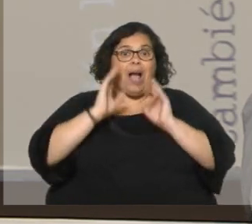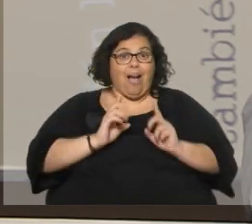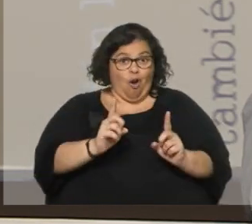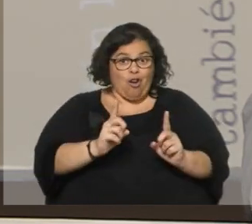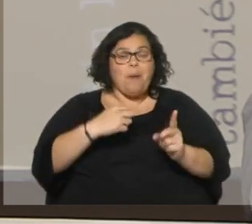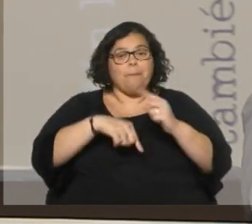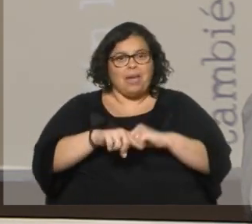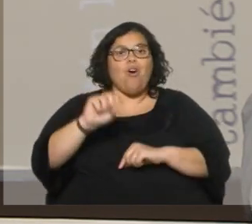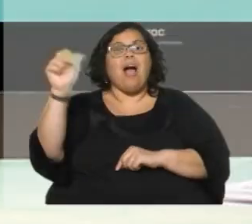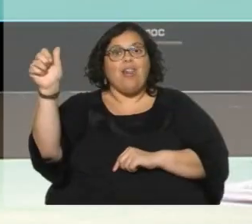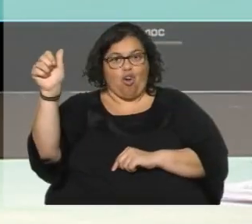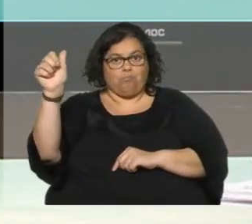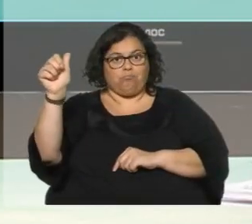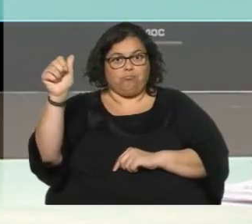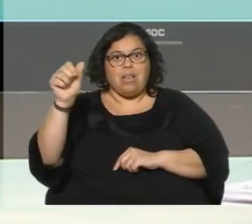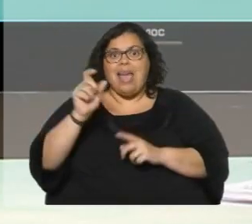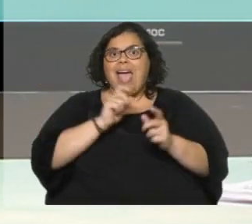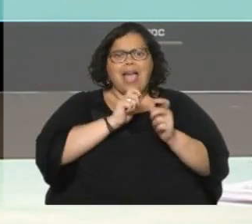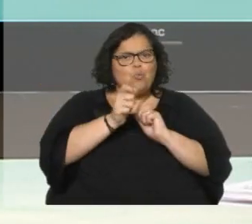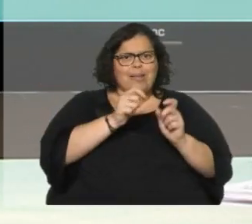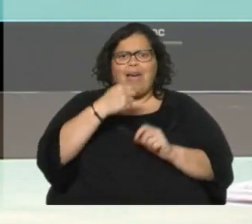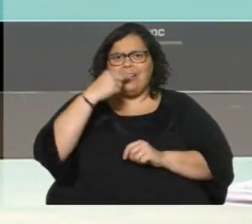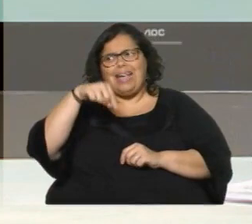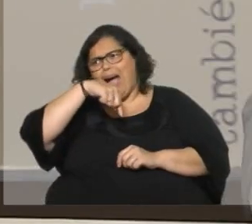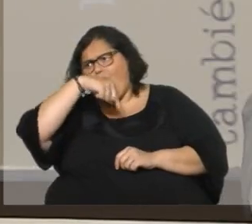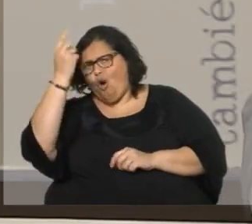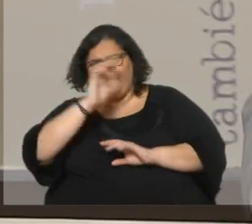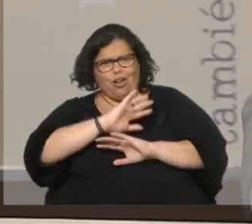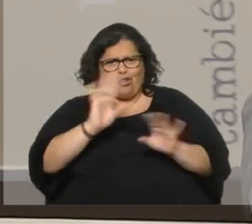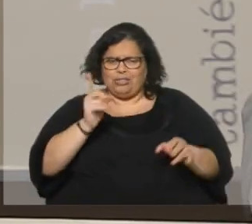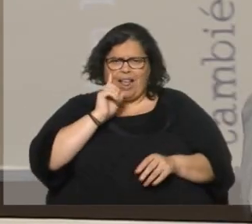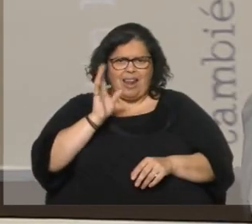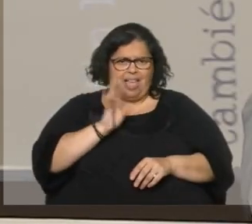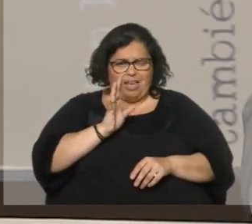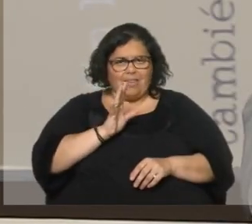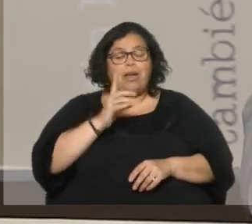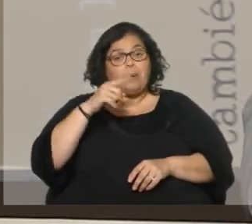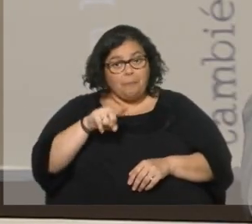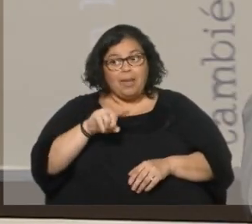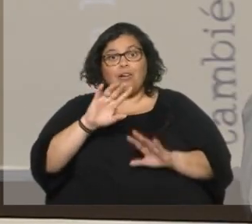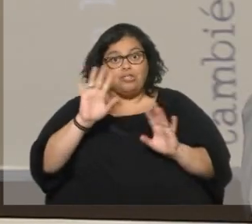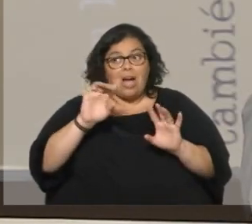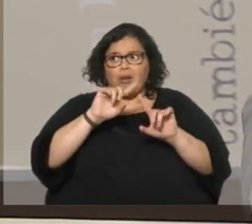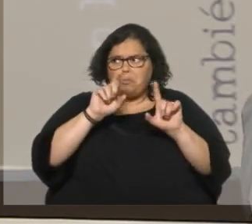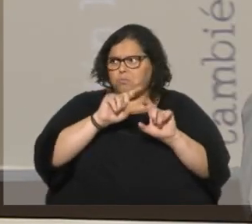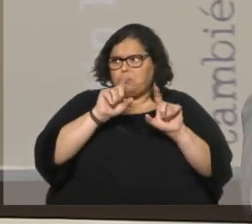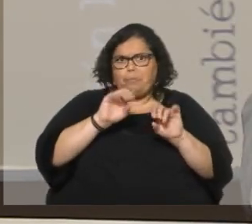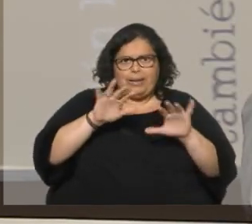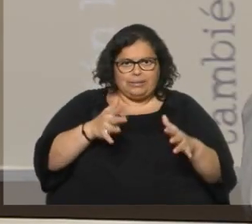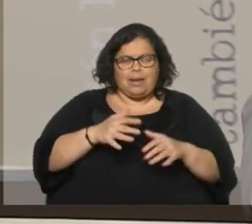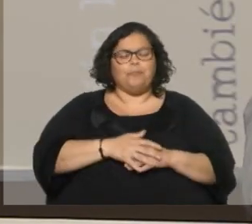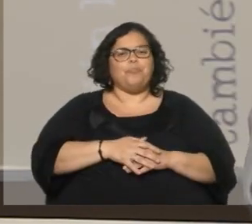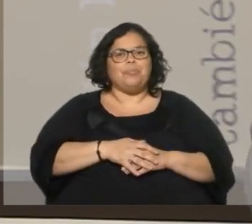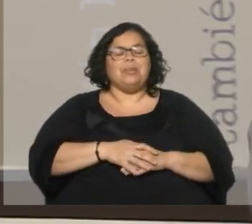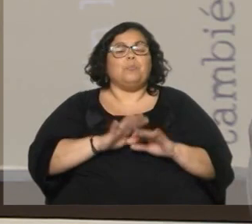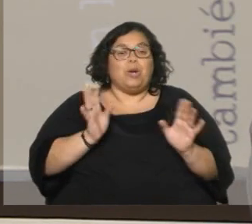Ganó. Contra todas las encuestas. Contra todas las encuestas. Ya estaban cuestionándose. Exactamente. Por lo